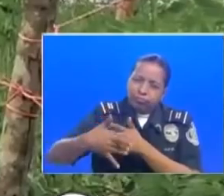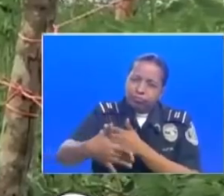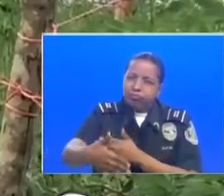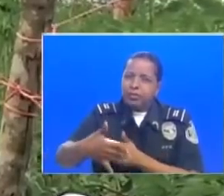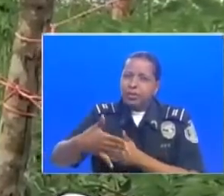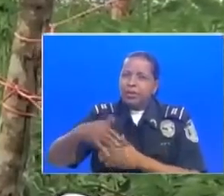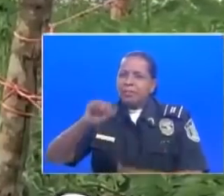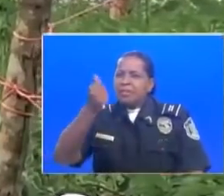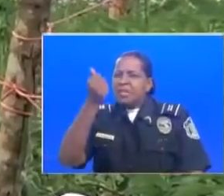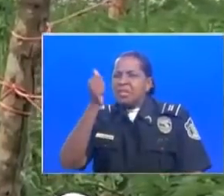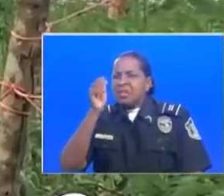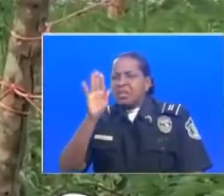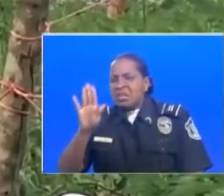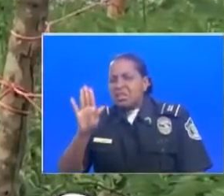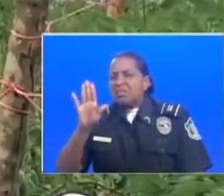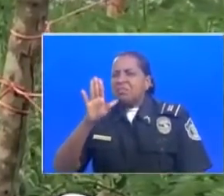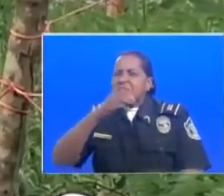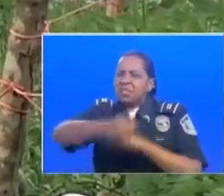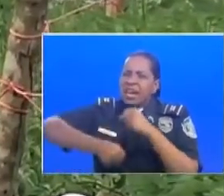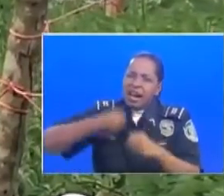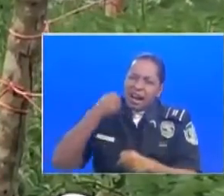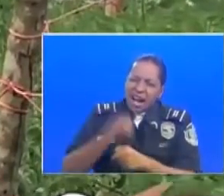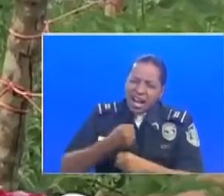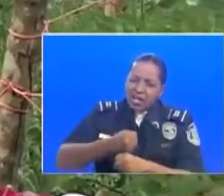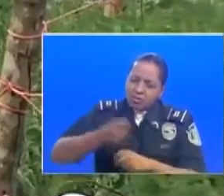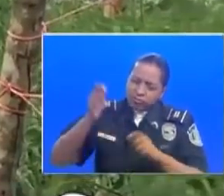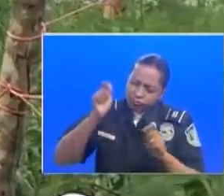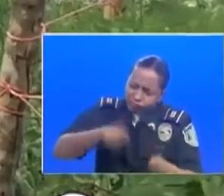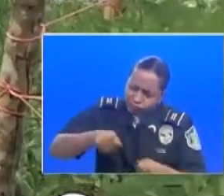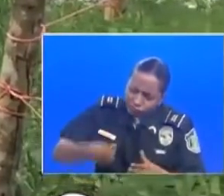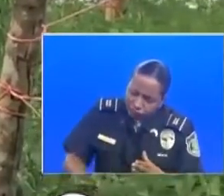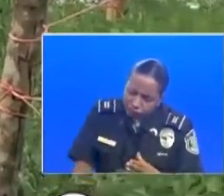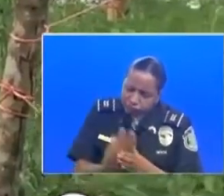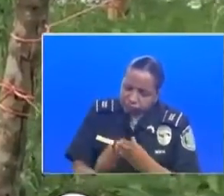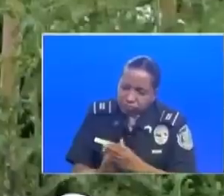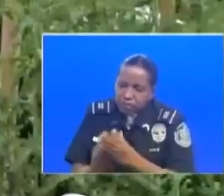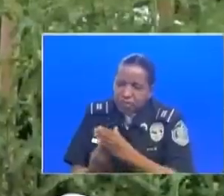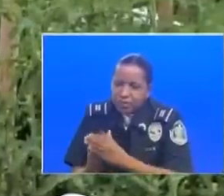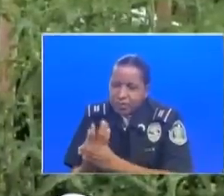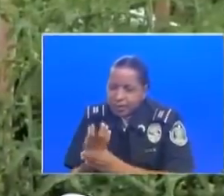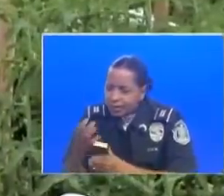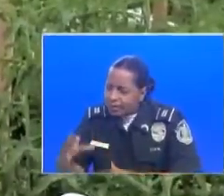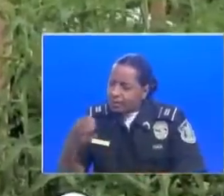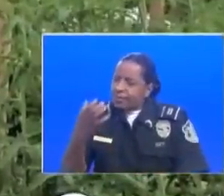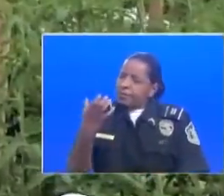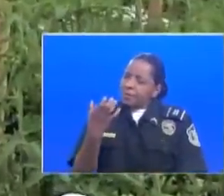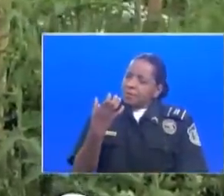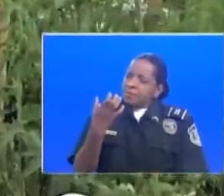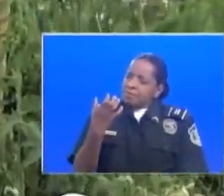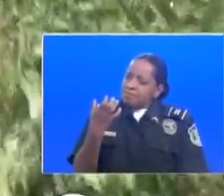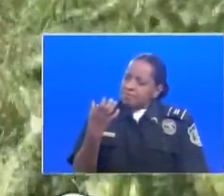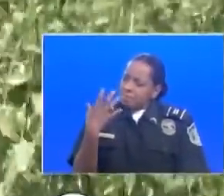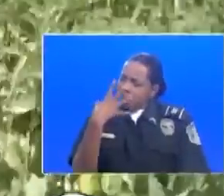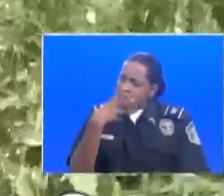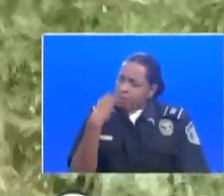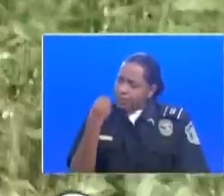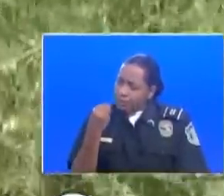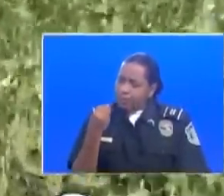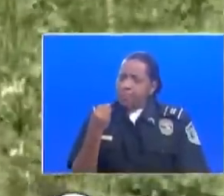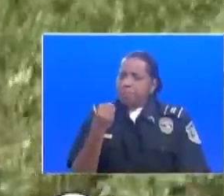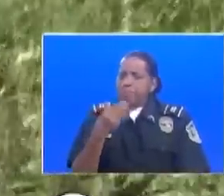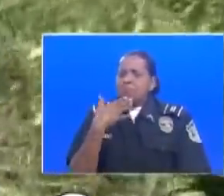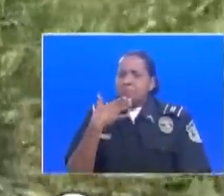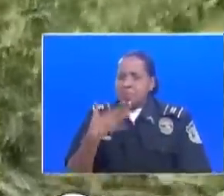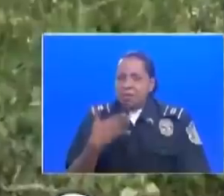15 18 años de estar en este cultivo de tomate como ustedes lo ven y bueno un privilegio